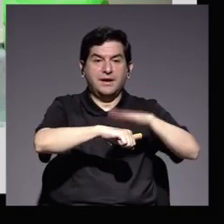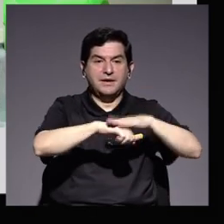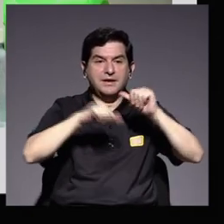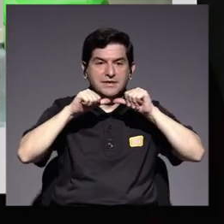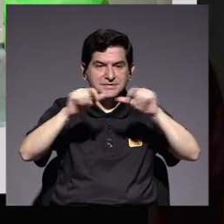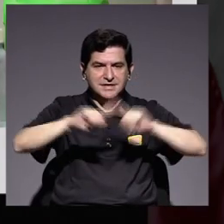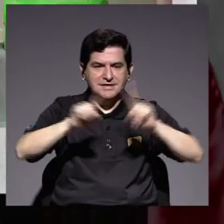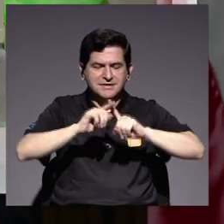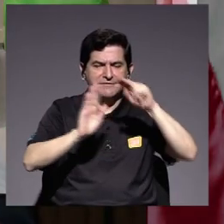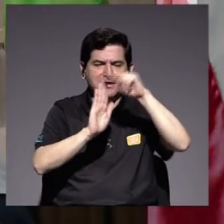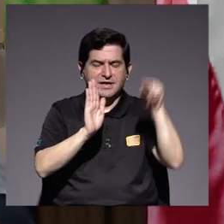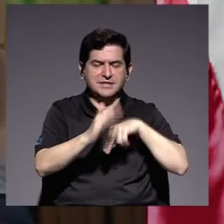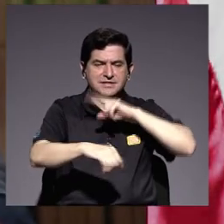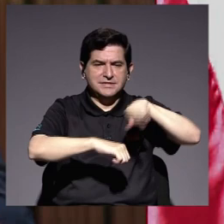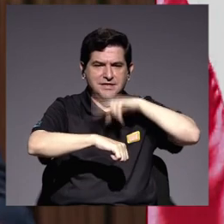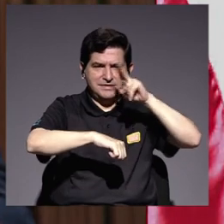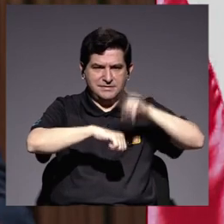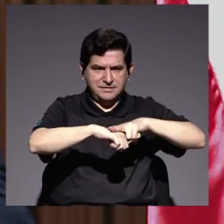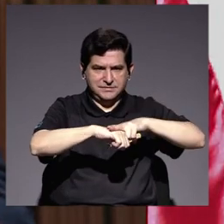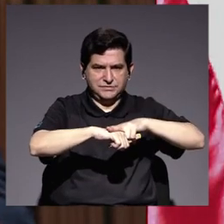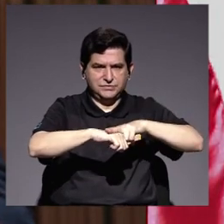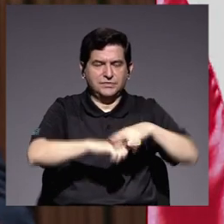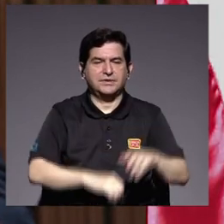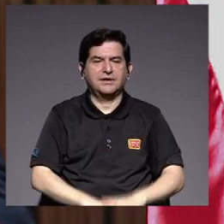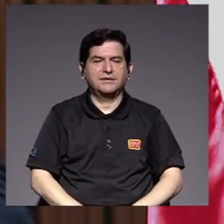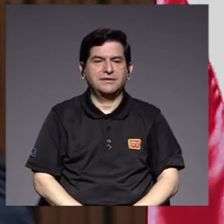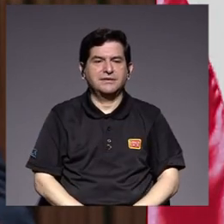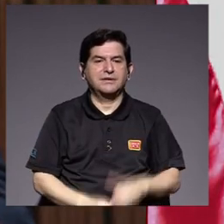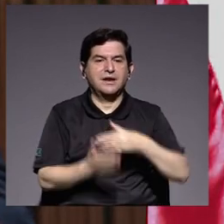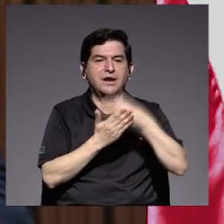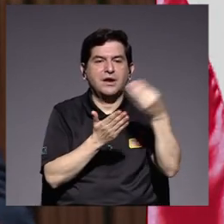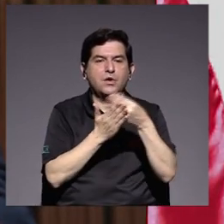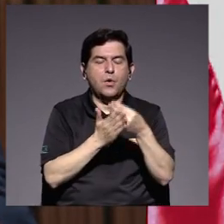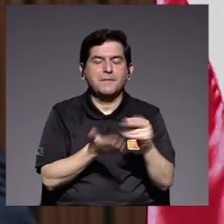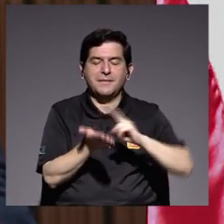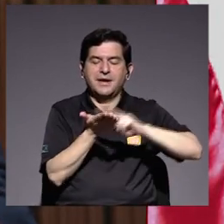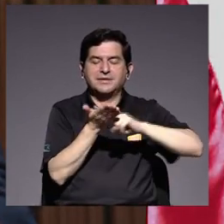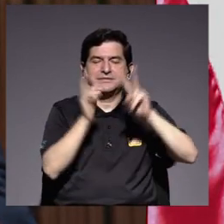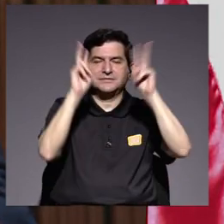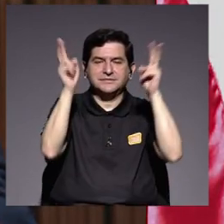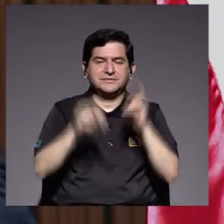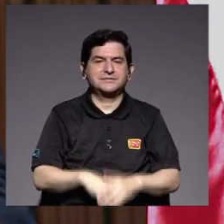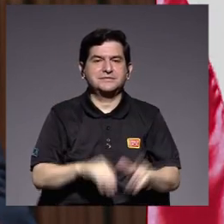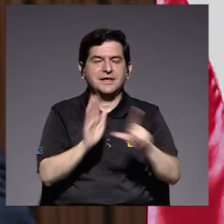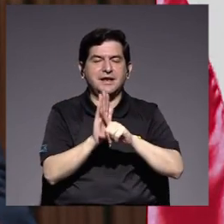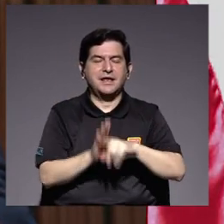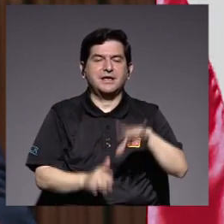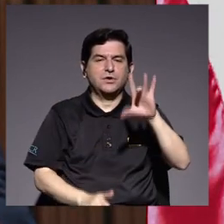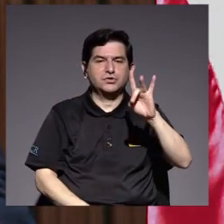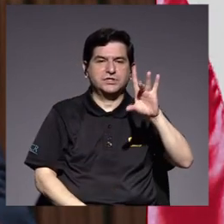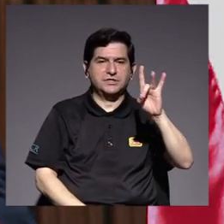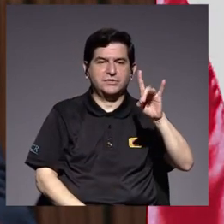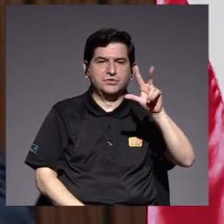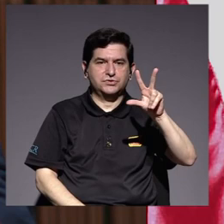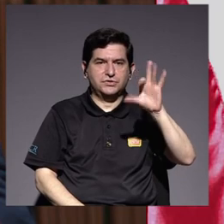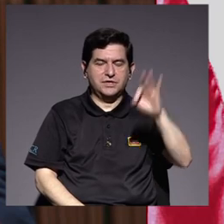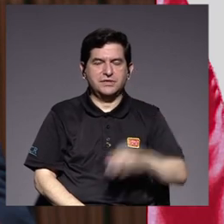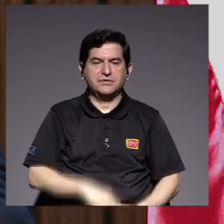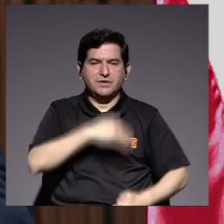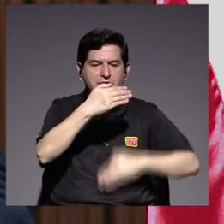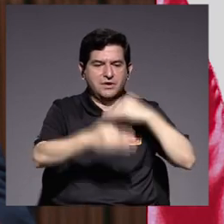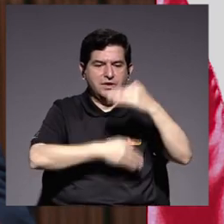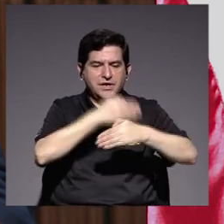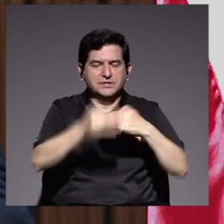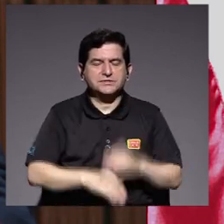seguir una serie de normativas nacionales para las denominadas compras verdes tales como la ley número 8839 de gestión